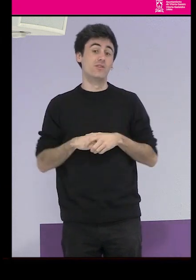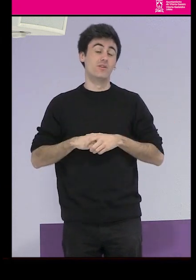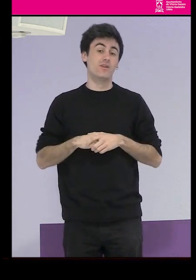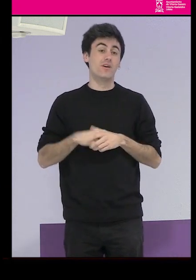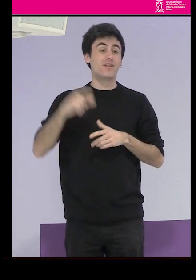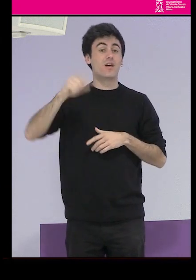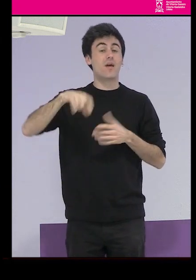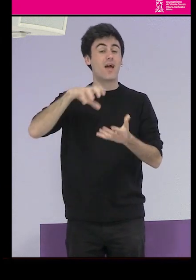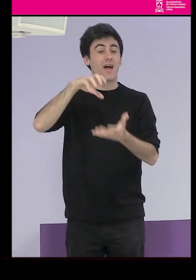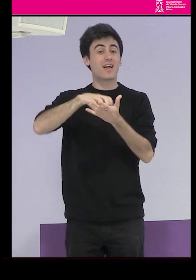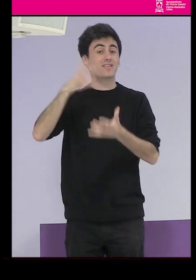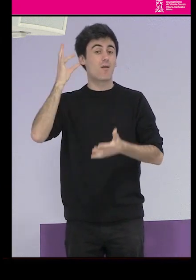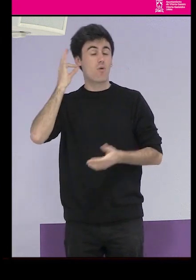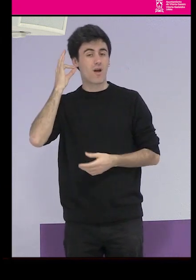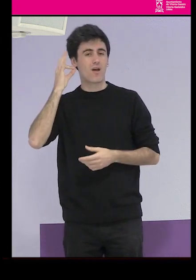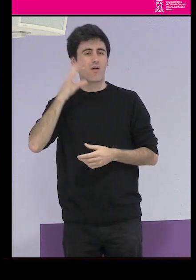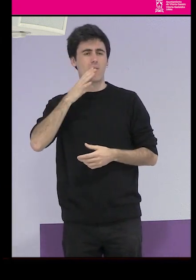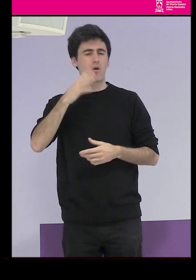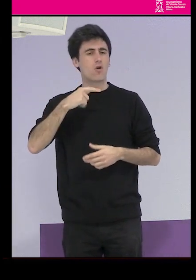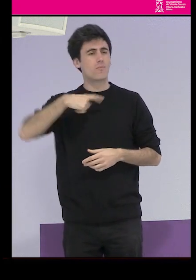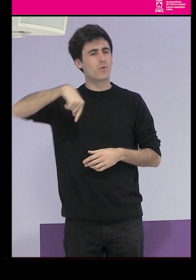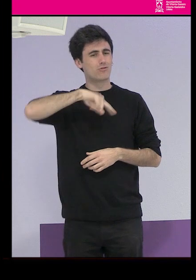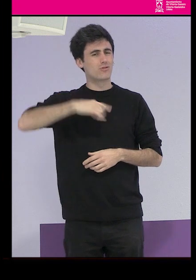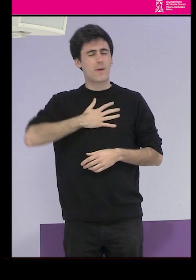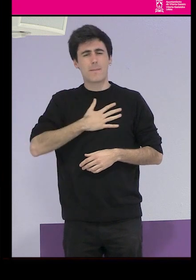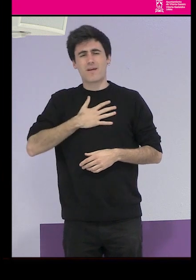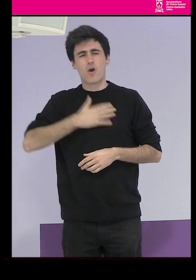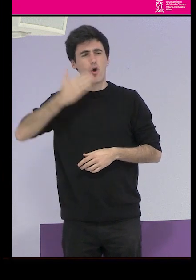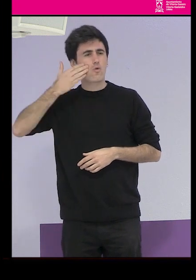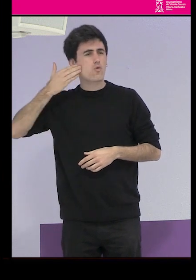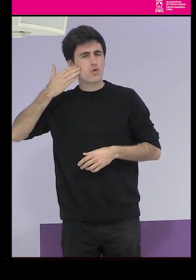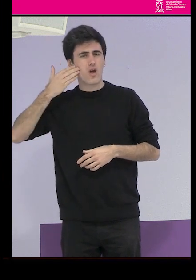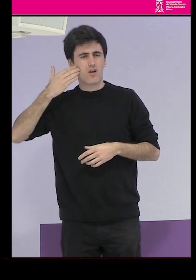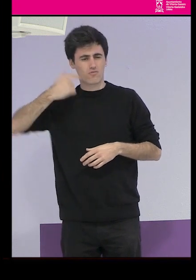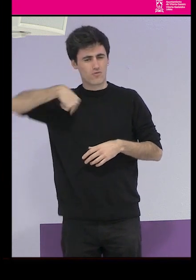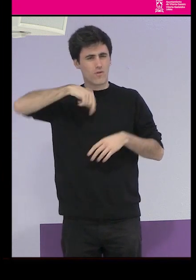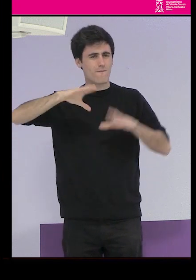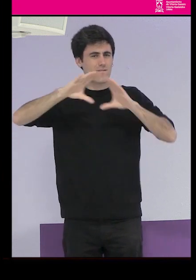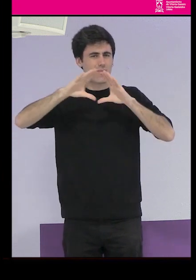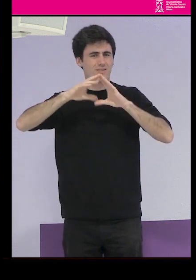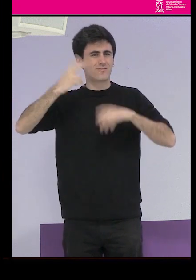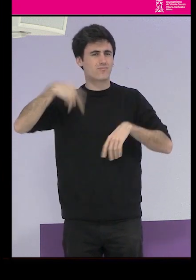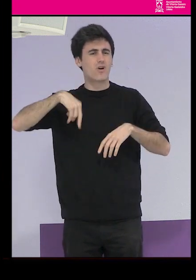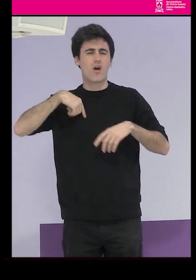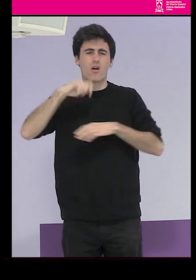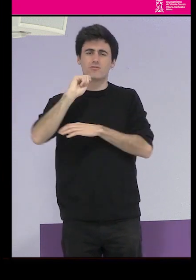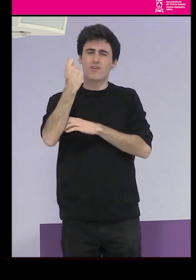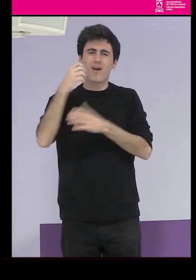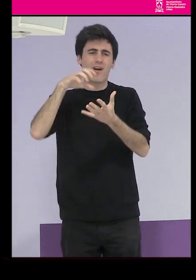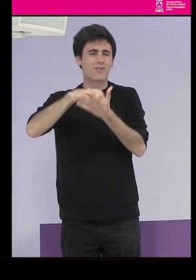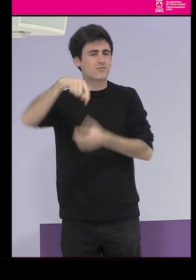de las Mujeres, que es una satisfacción y un orgullo para nosotras como feministas este logro